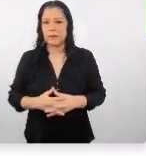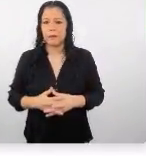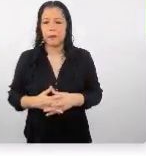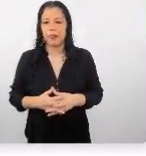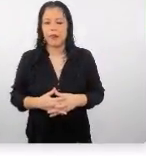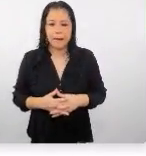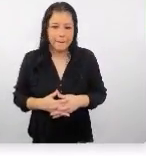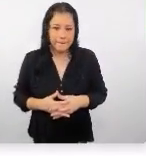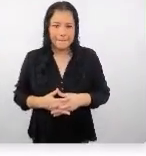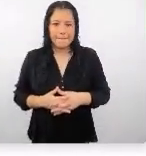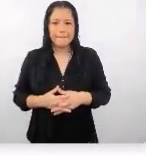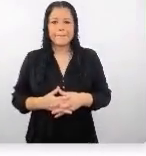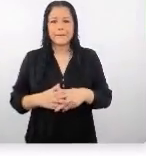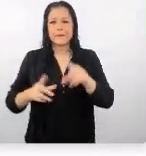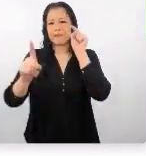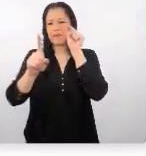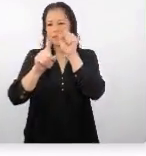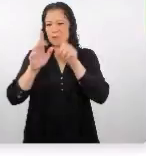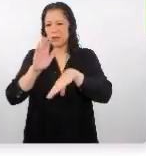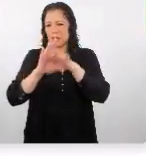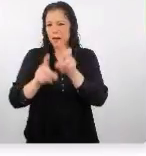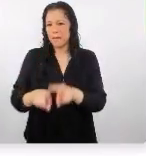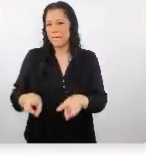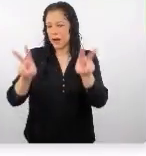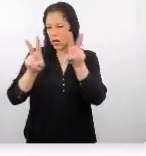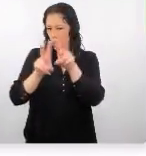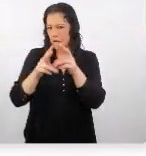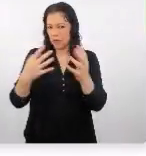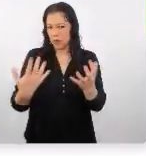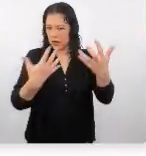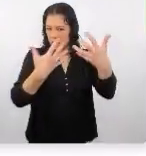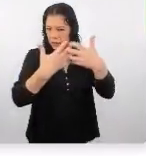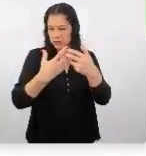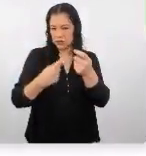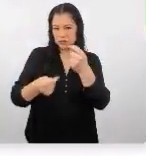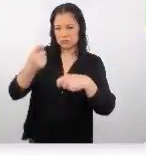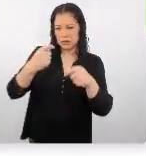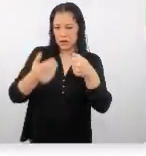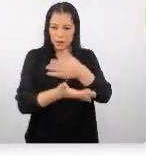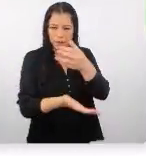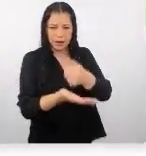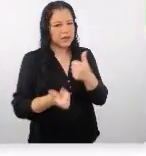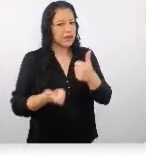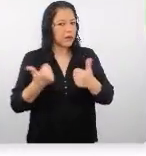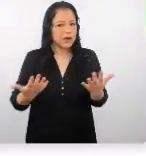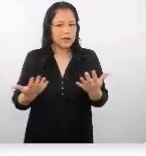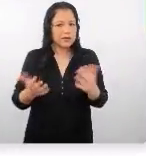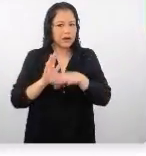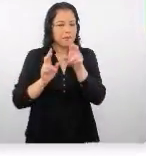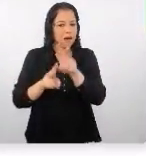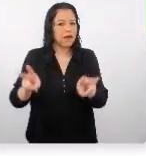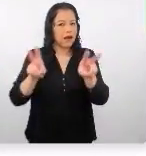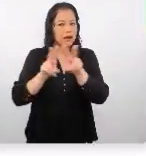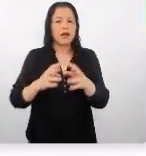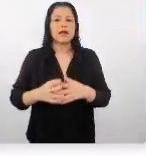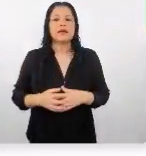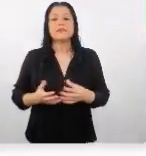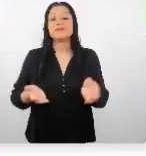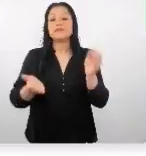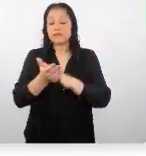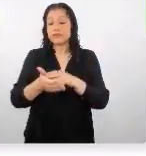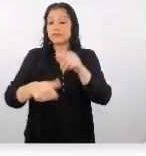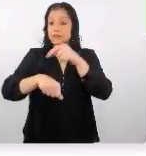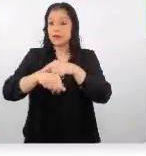y los puntos más valorados en una relación comercial los puntos más valorados en una relación comercial nuevamente es la